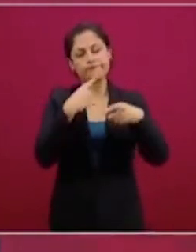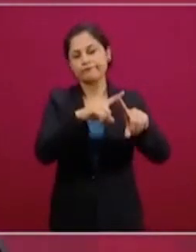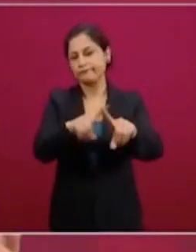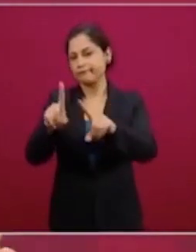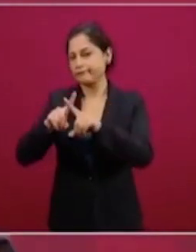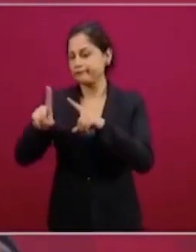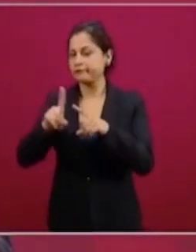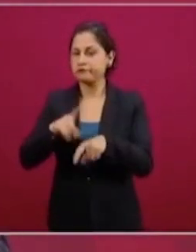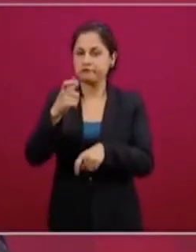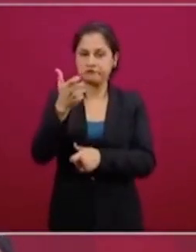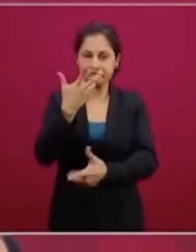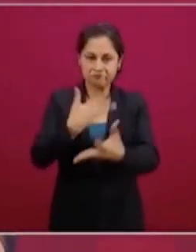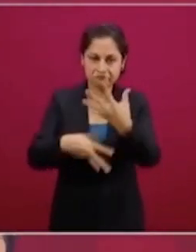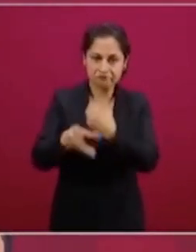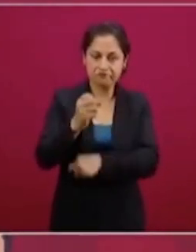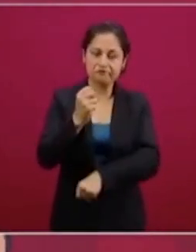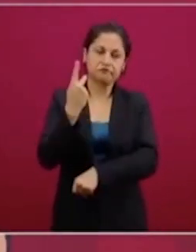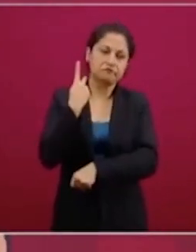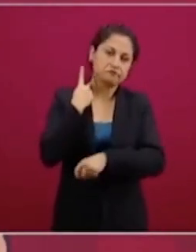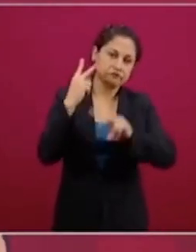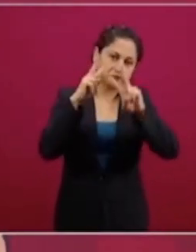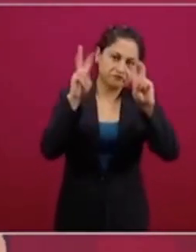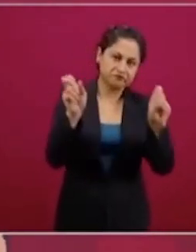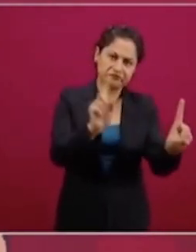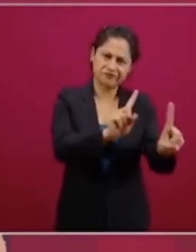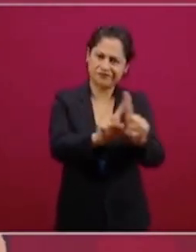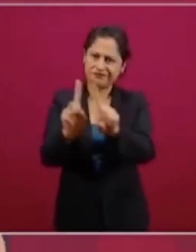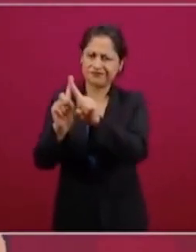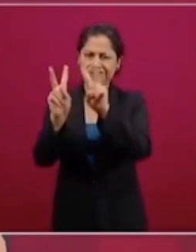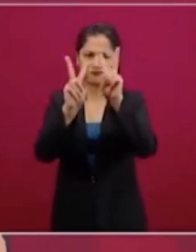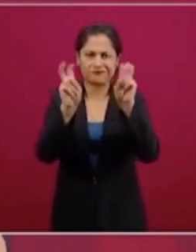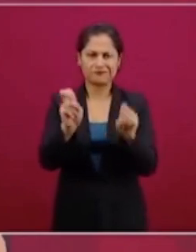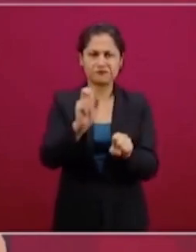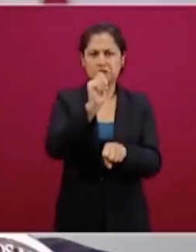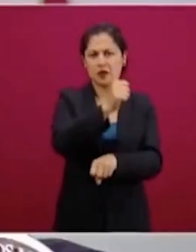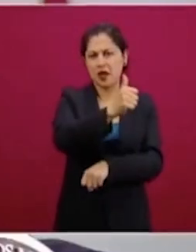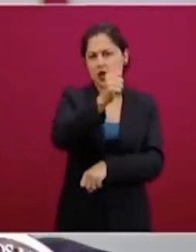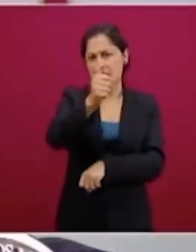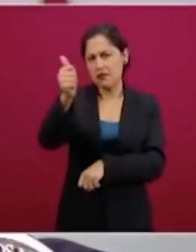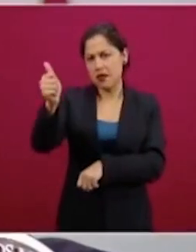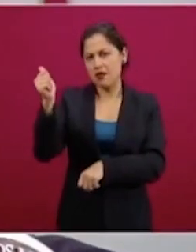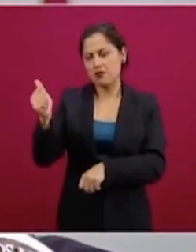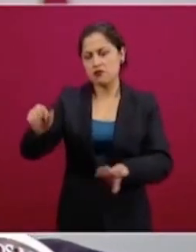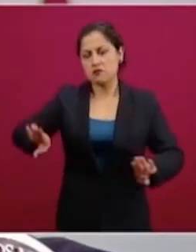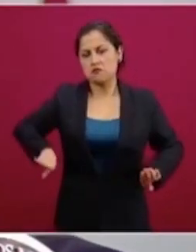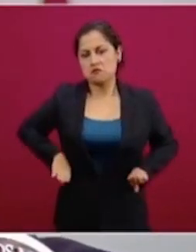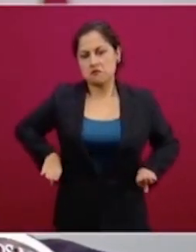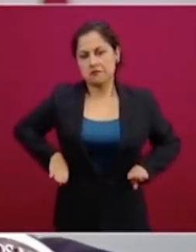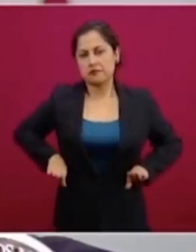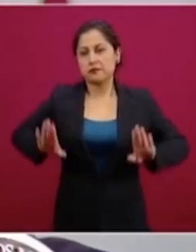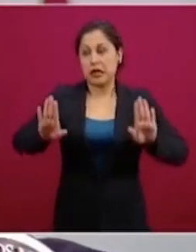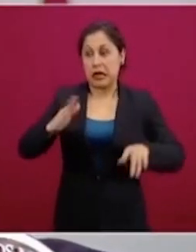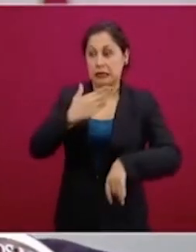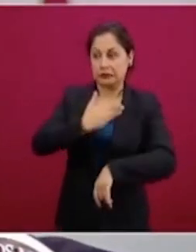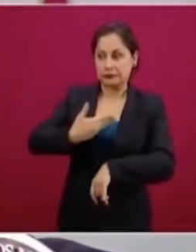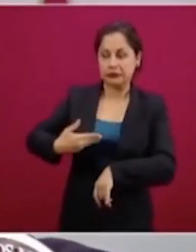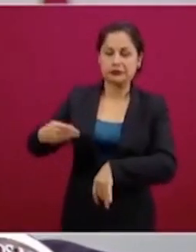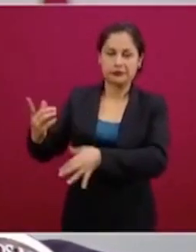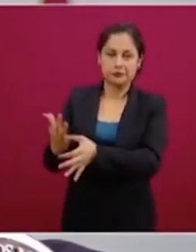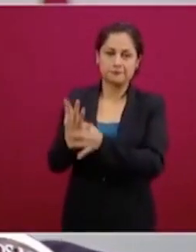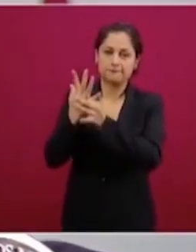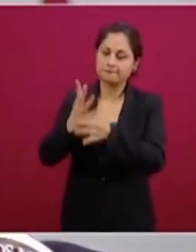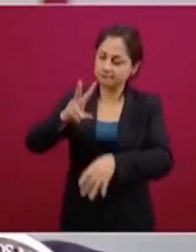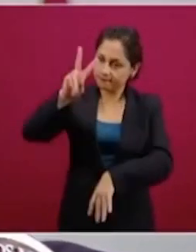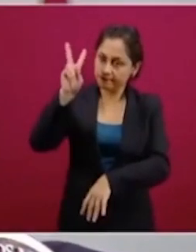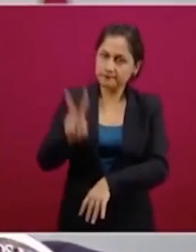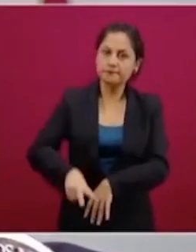política, etcétera, y como señala también, enfatiza el presidente, cultural. Entonces, los distintos